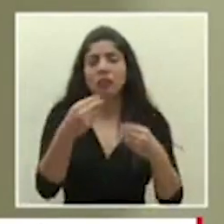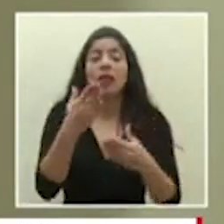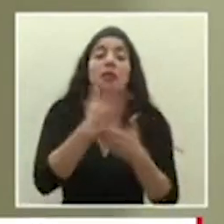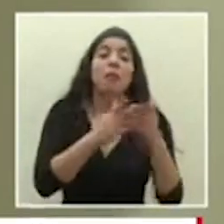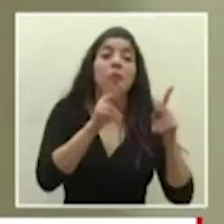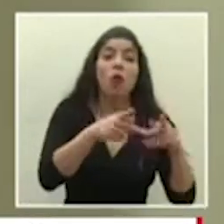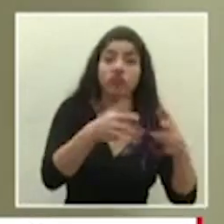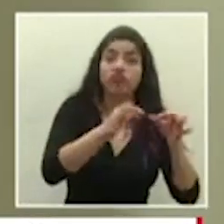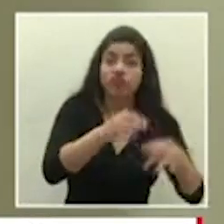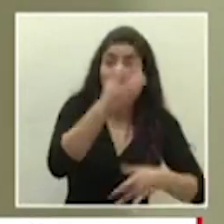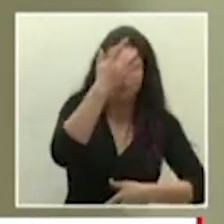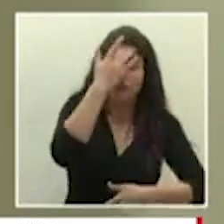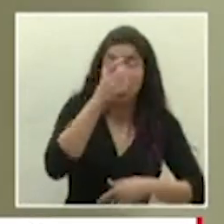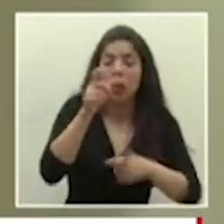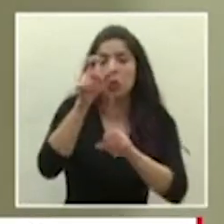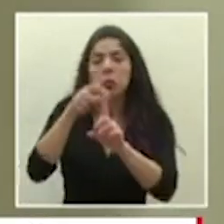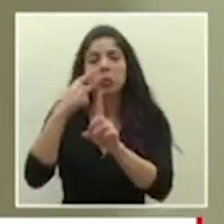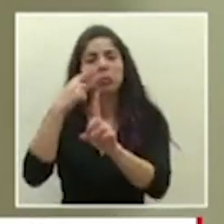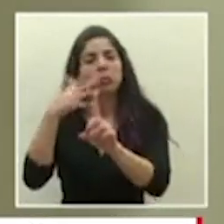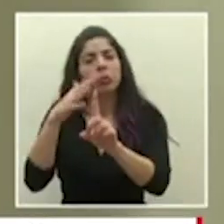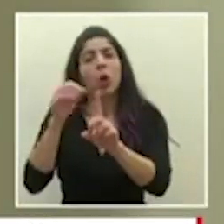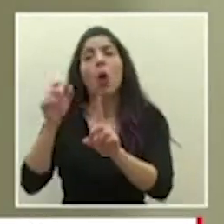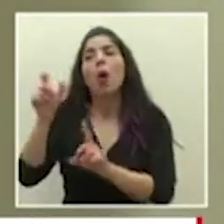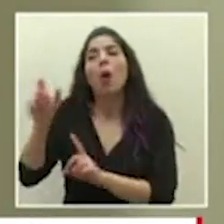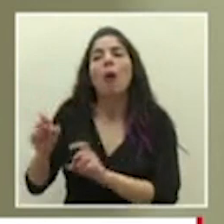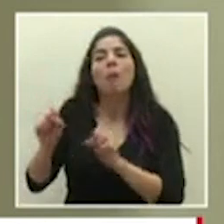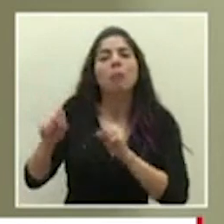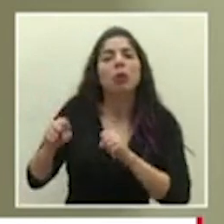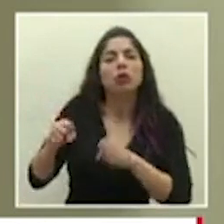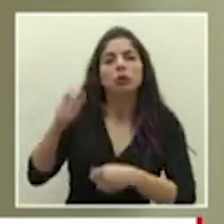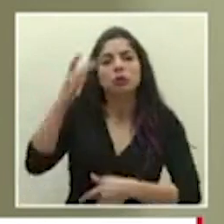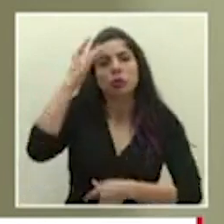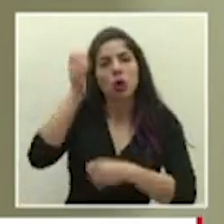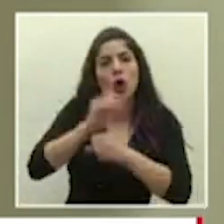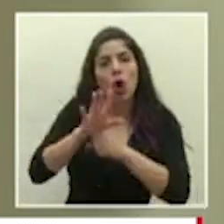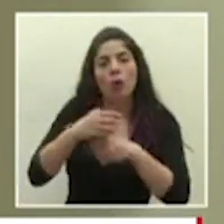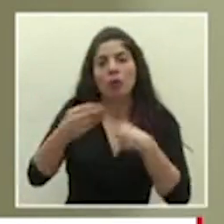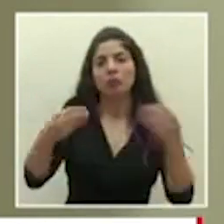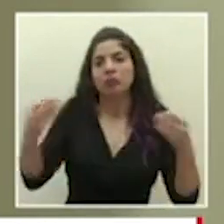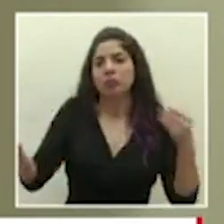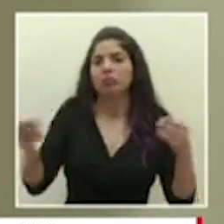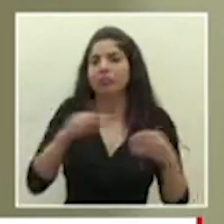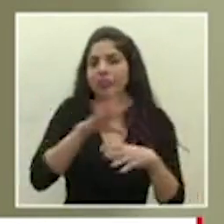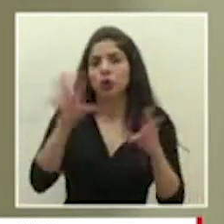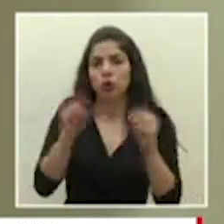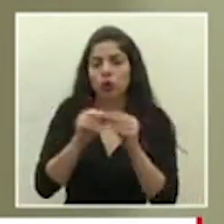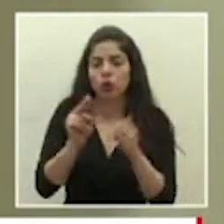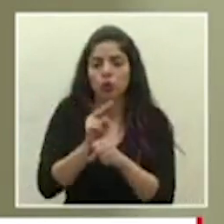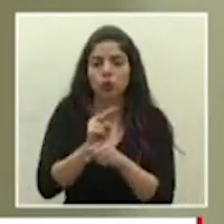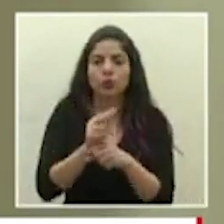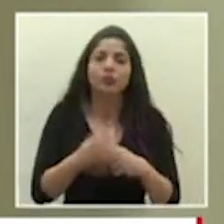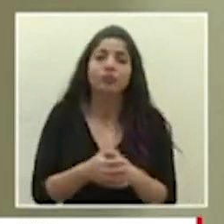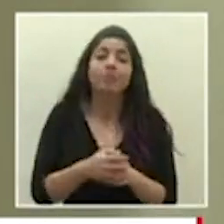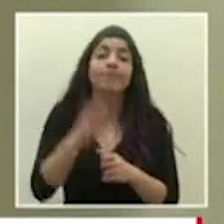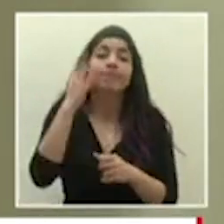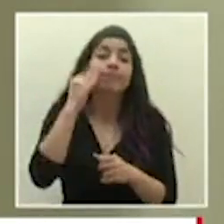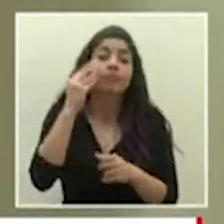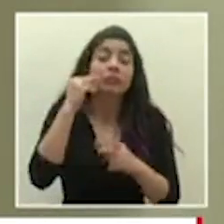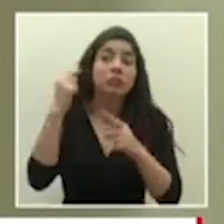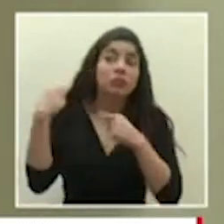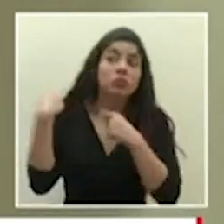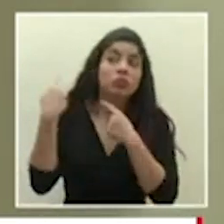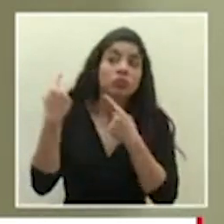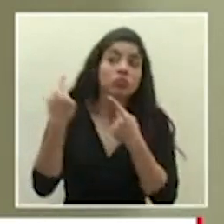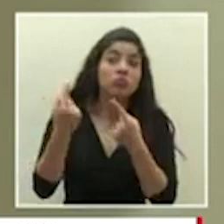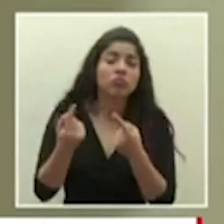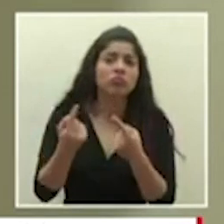confirmados sospechosos o probables por COVID-19 la experiencia ha sido